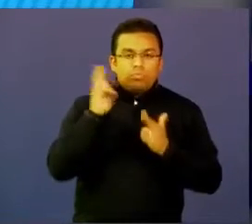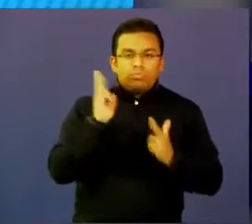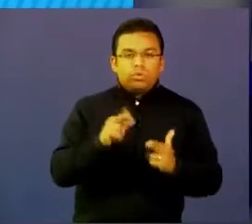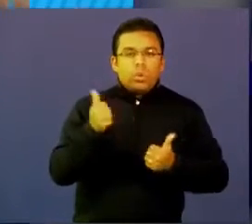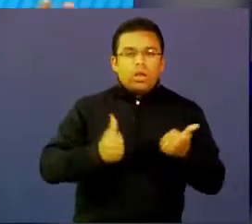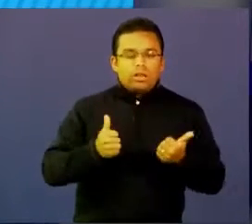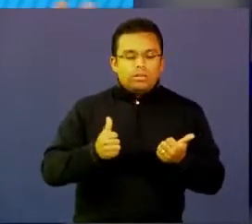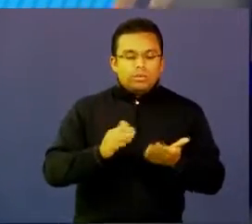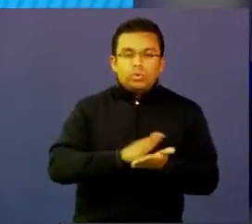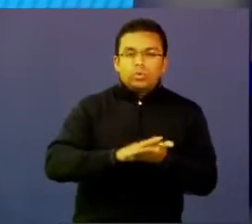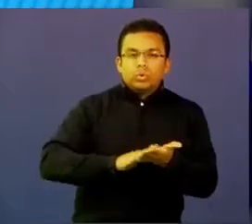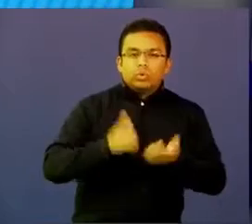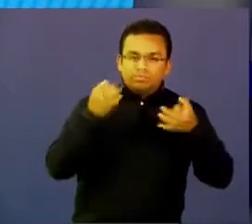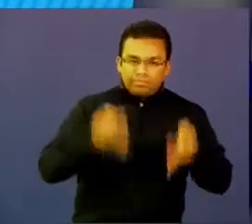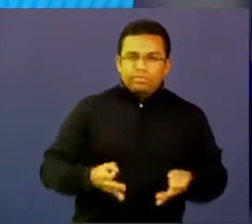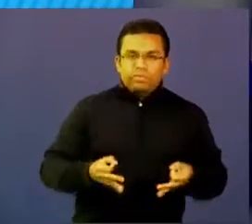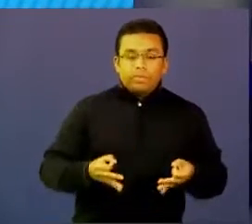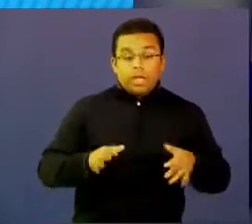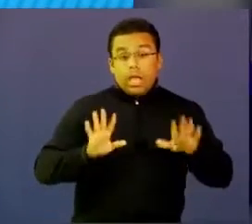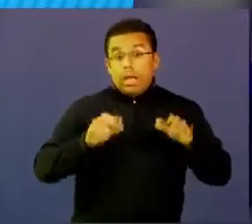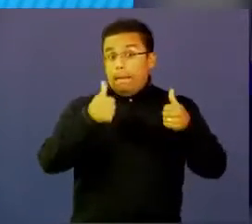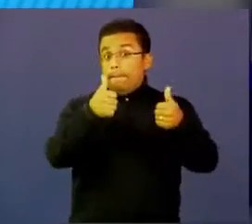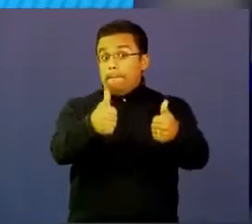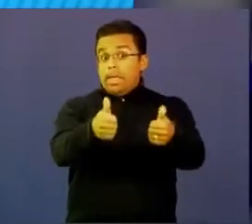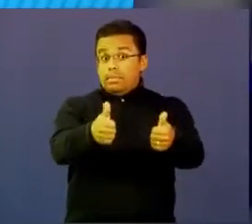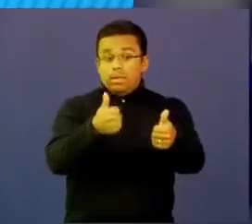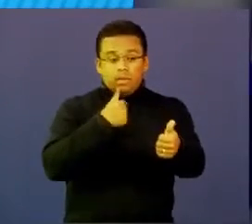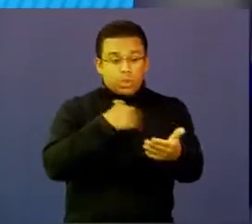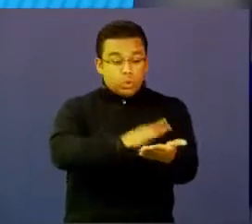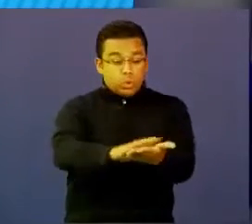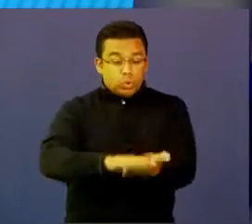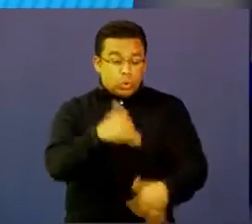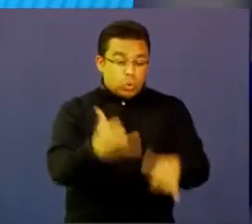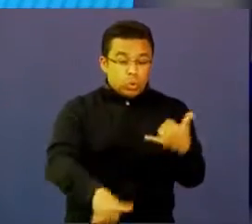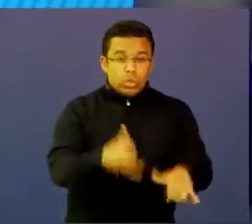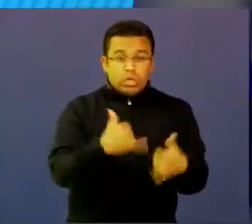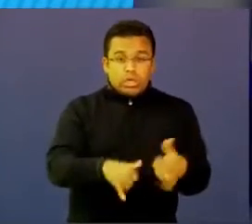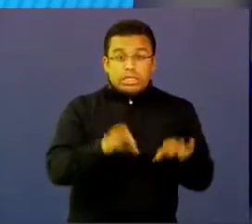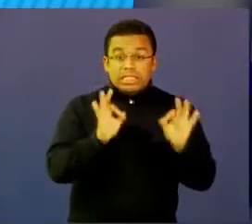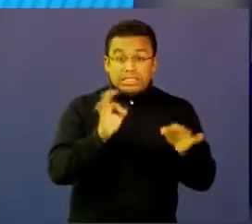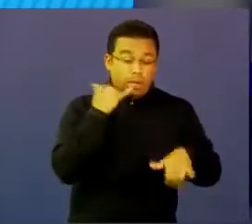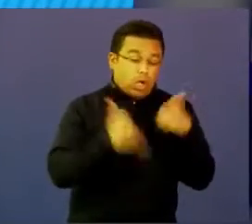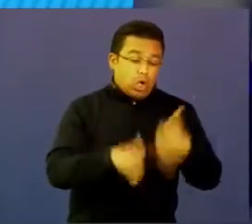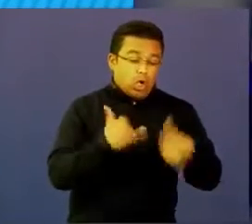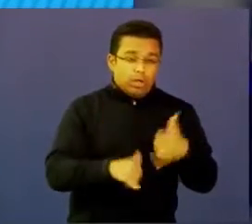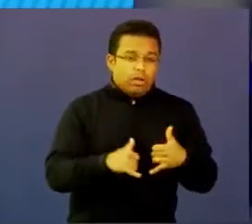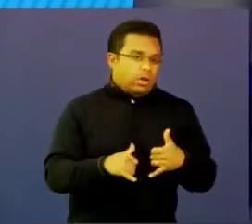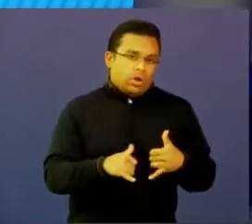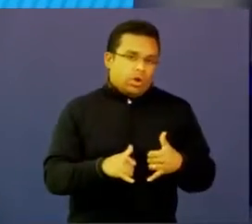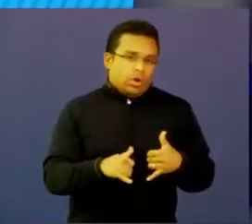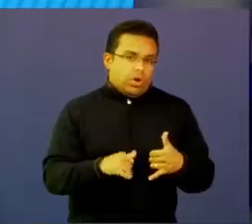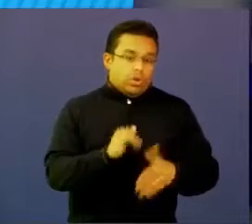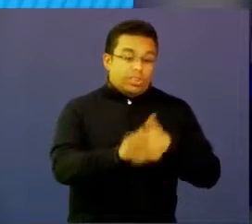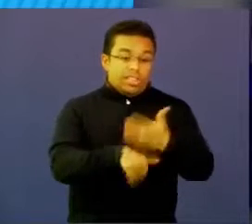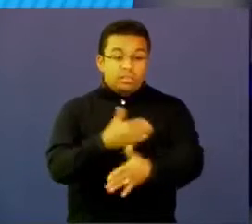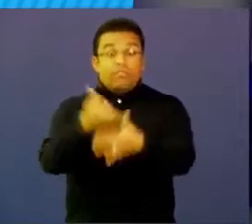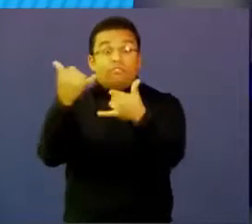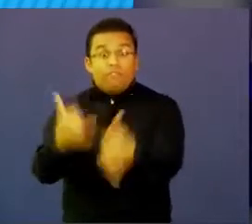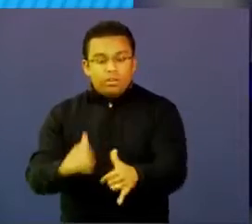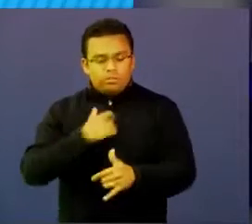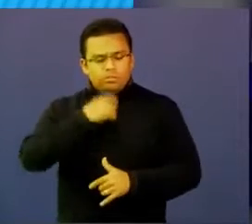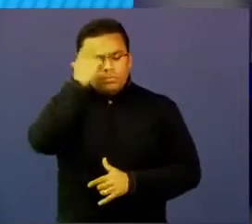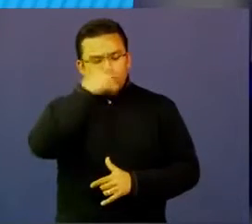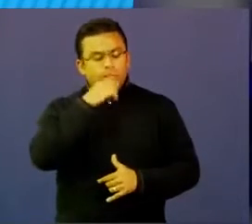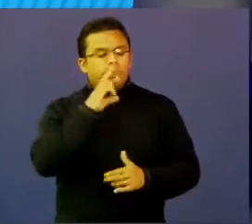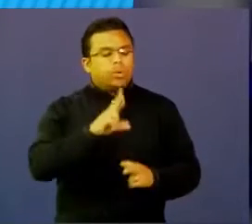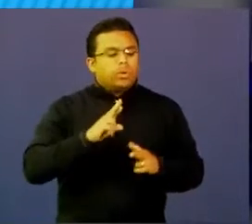final, sí se divierte, pero no todo el juego, al final también hay un trabajo serio y un resultado serio y los niños también hay